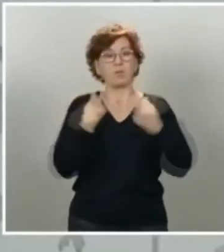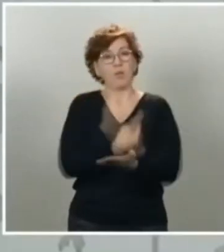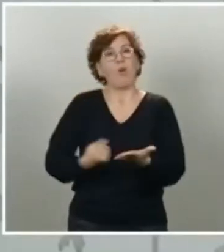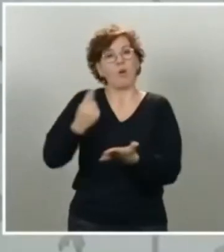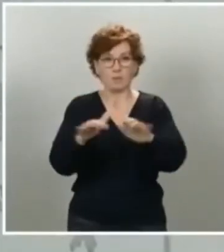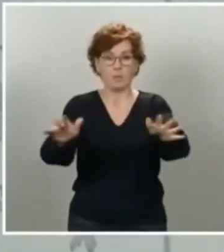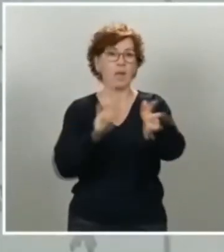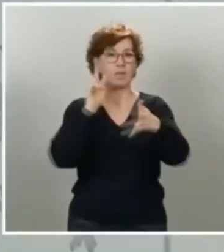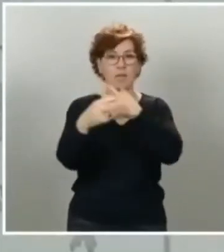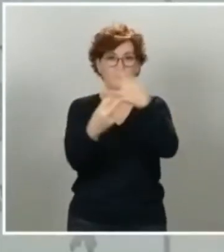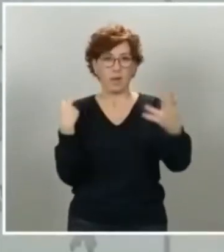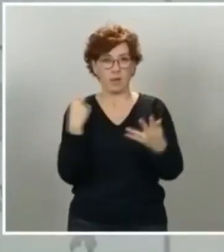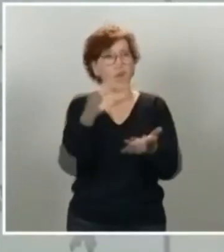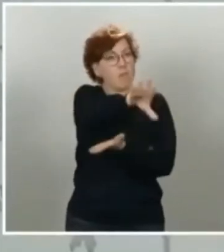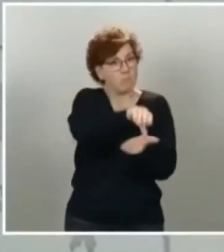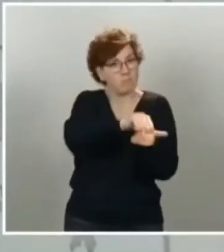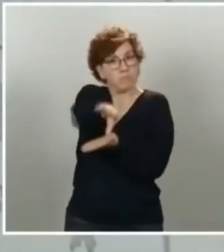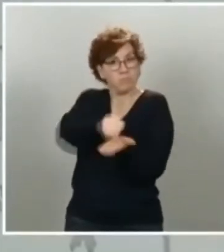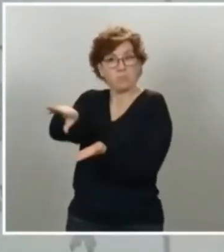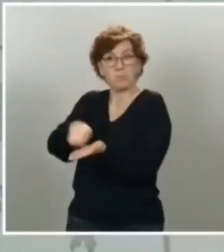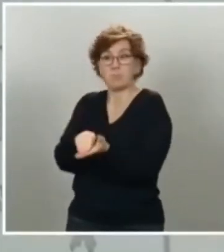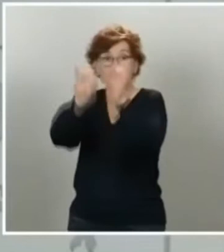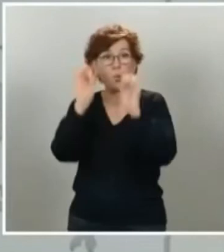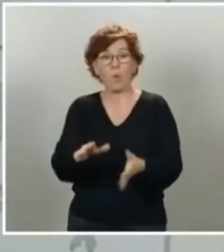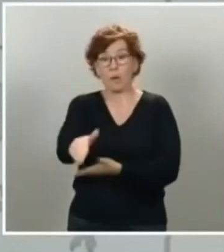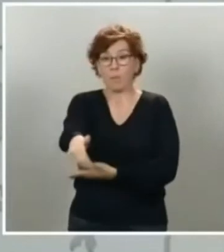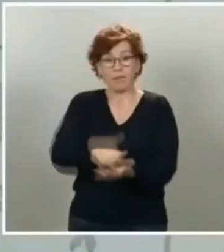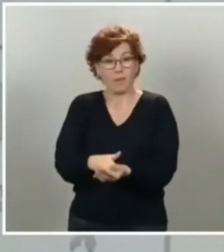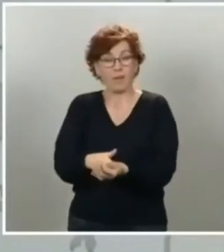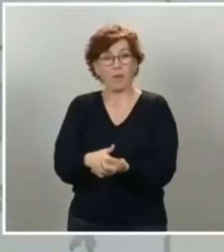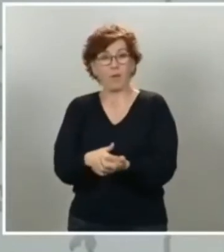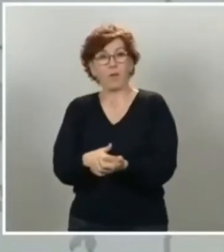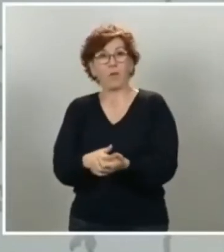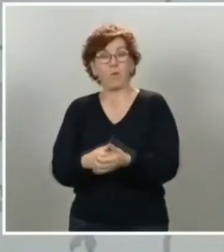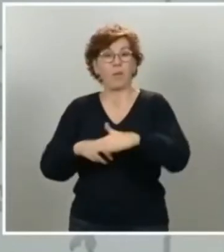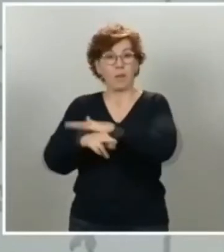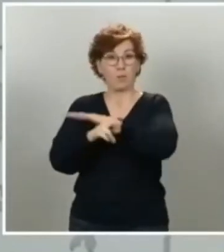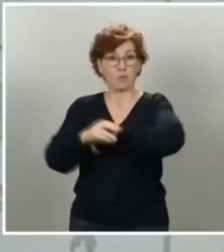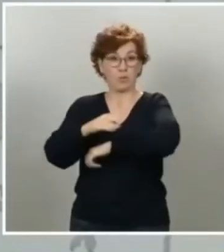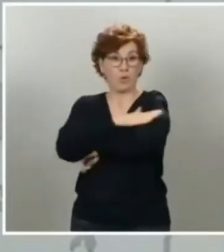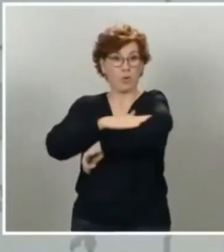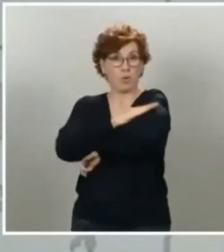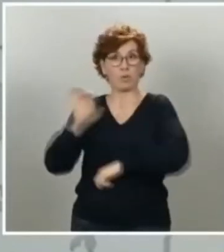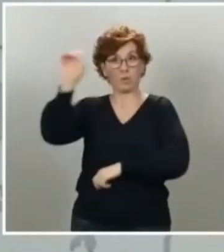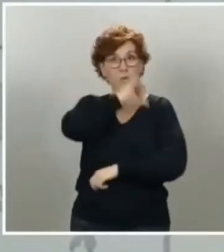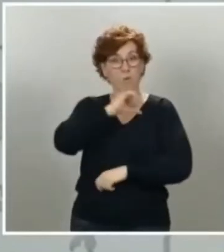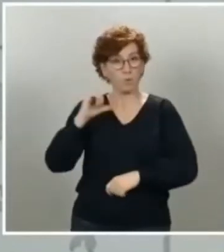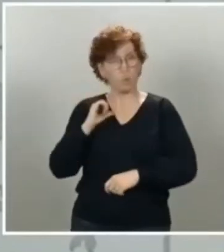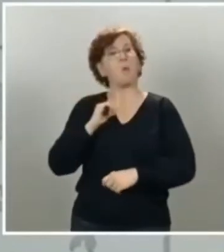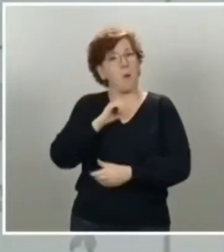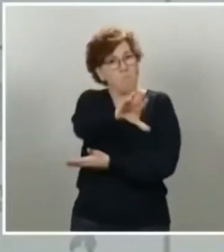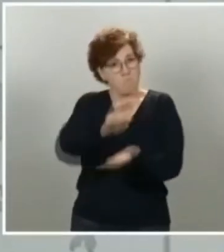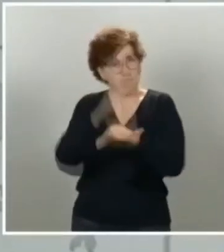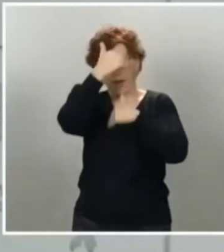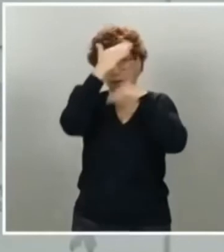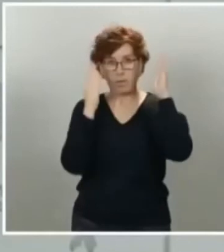los Diputados. Vamos a atender la petición de recursos de los gobiernos autonómicos con un nuevo anuncio. Y es que aprobaremos